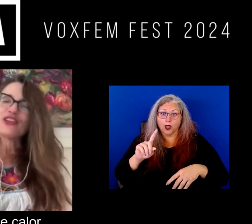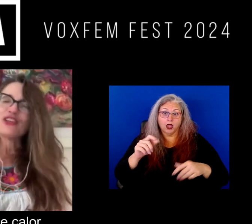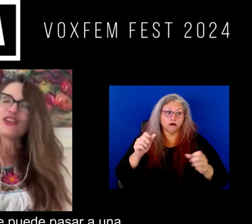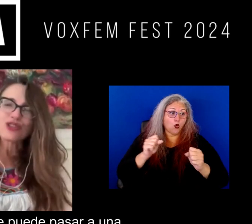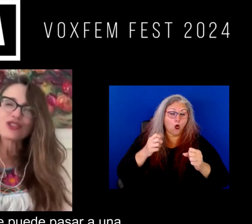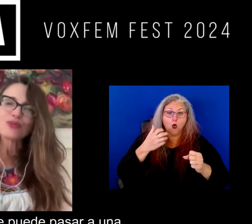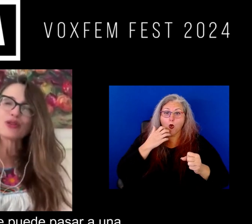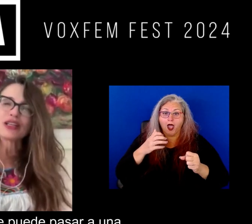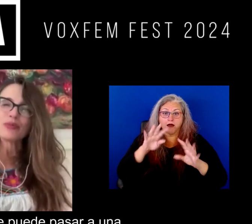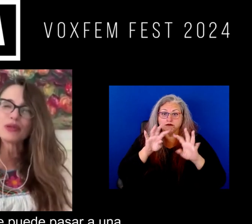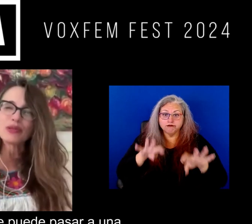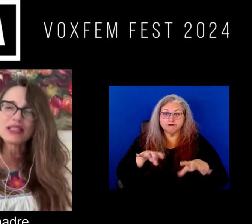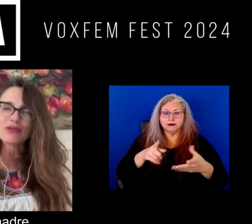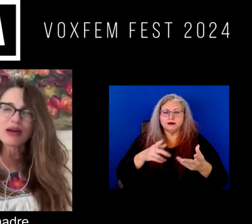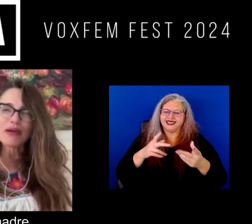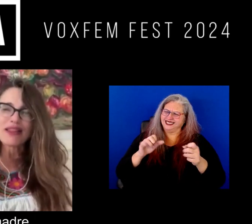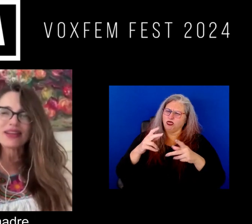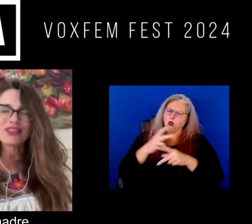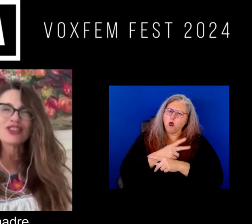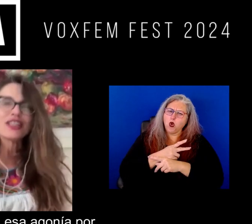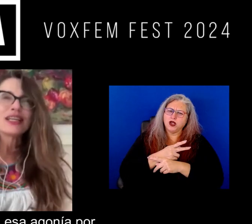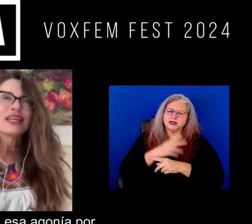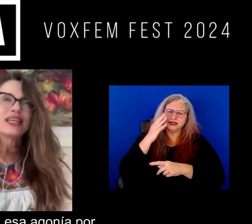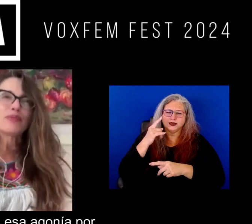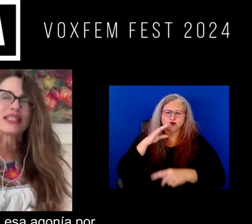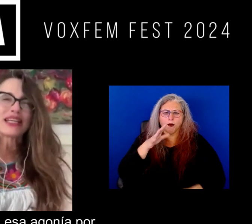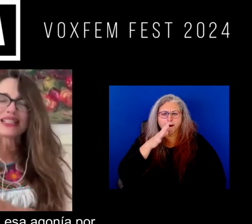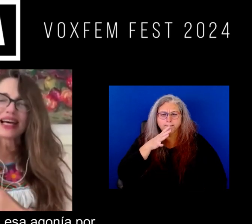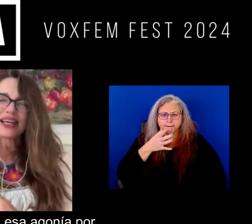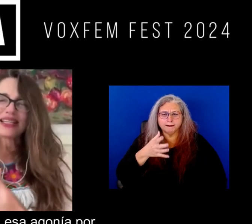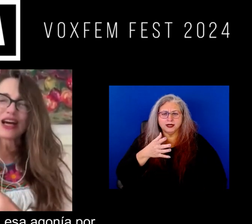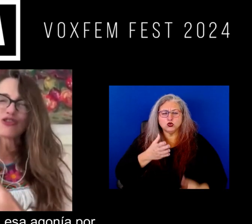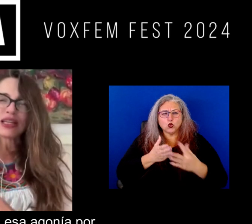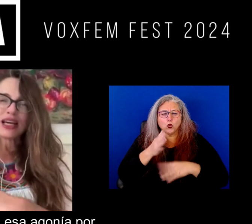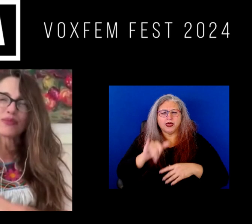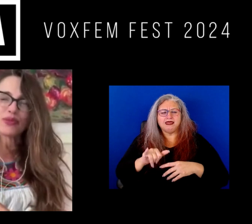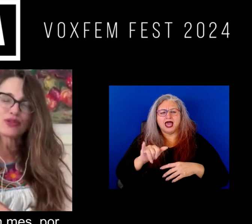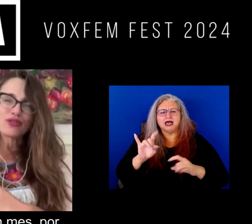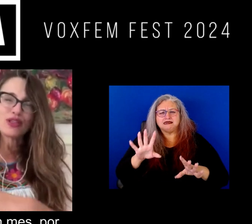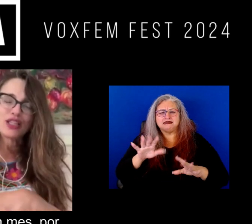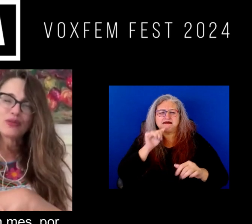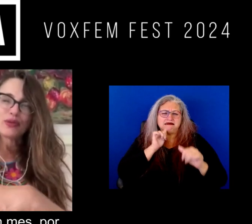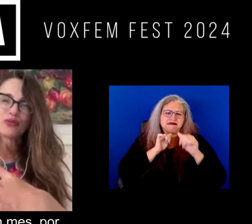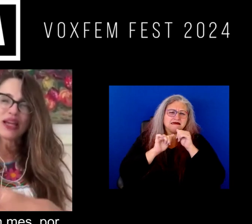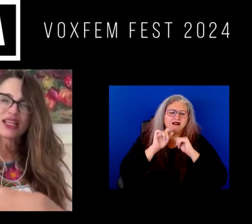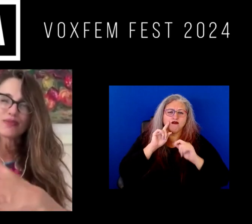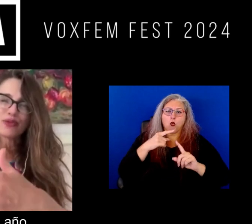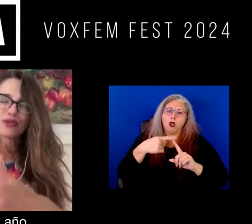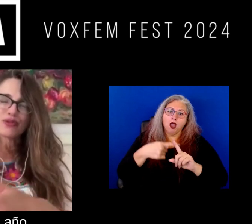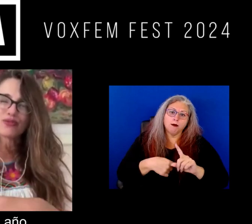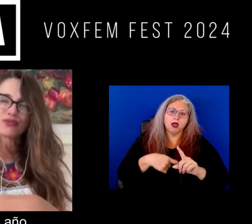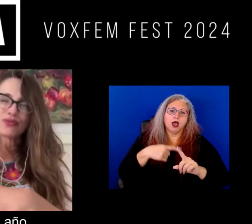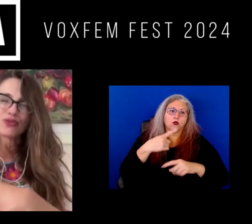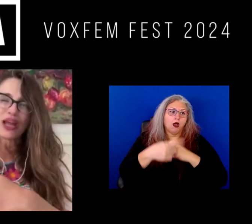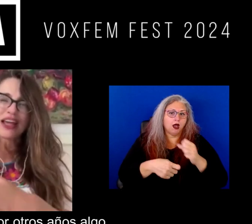frío si tiene calor ¿no? es lo peor que le puede pasar a una madre ¿no? y pasar esa agonía por un mes